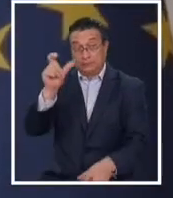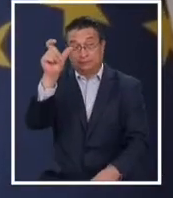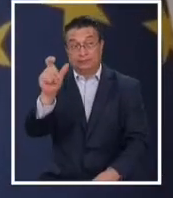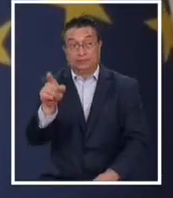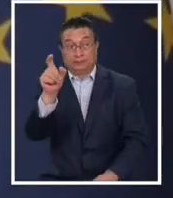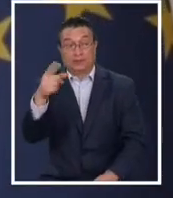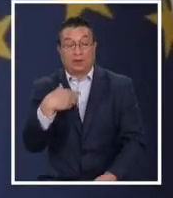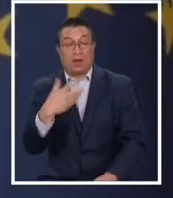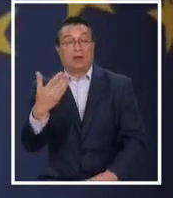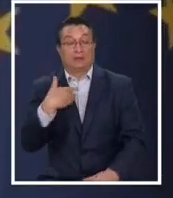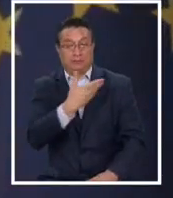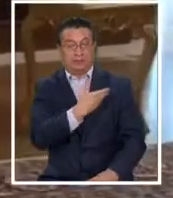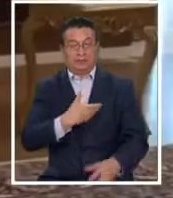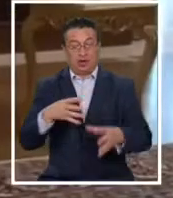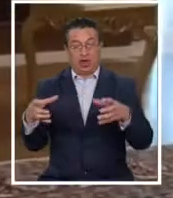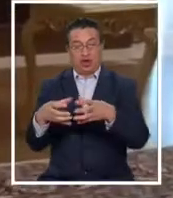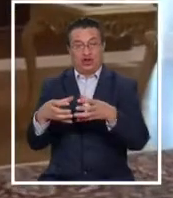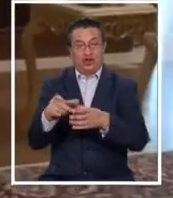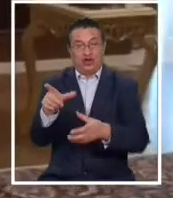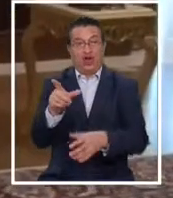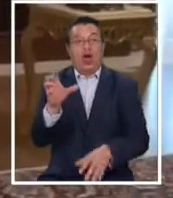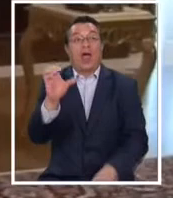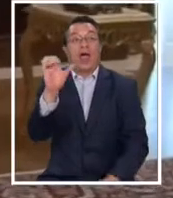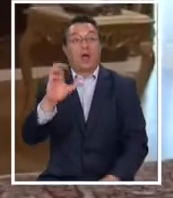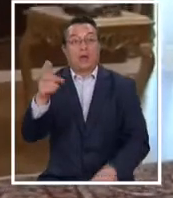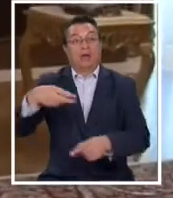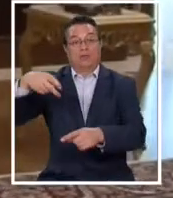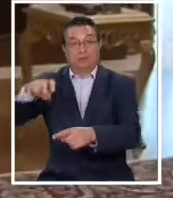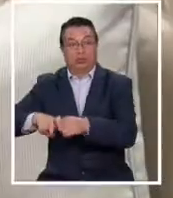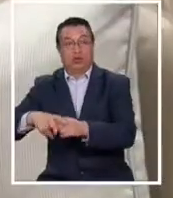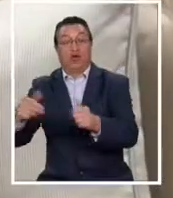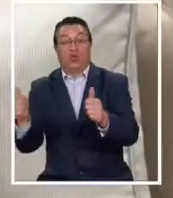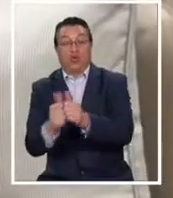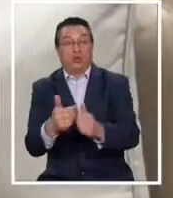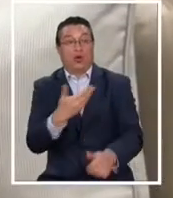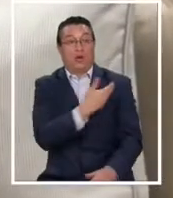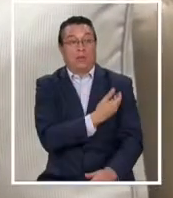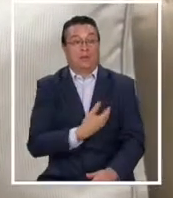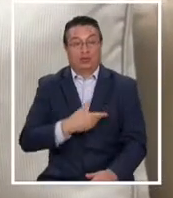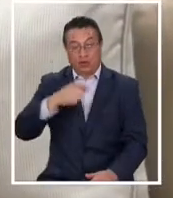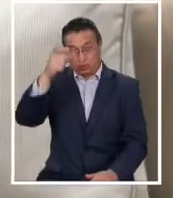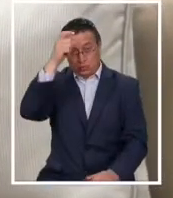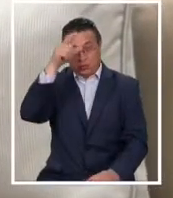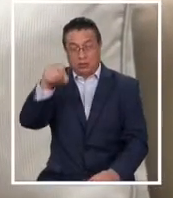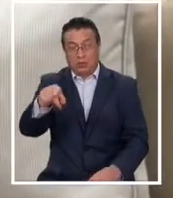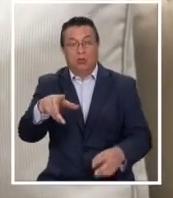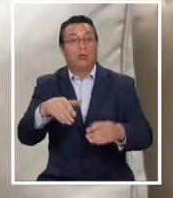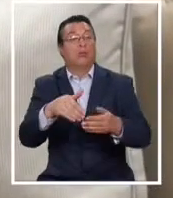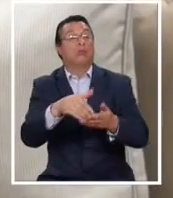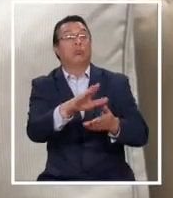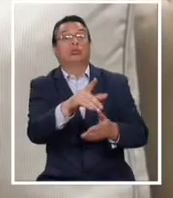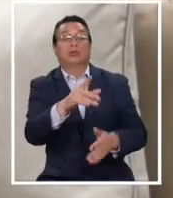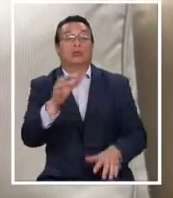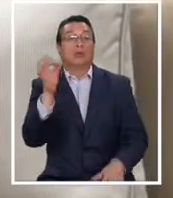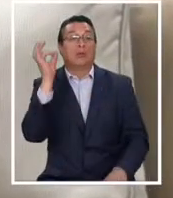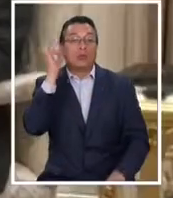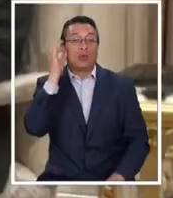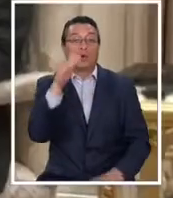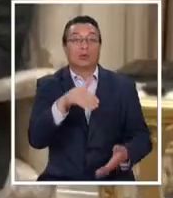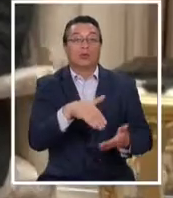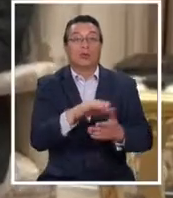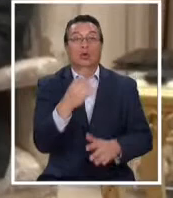Charles Michel que preside el Consejo Europeo. Se sienta en una de las sillas principales junto al presidente turco dejando relegada a ella,